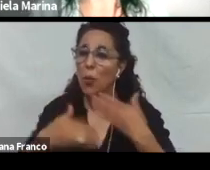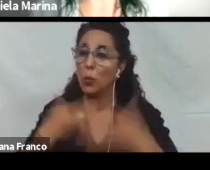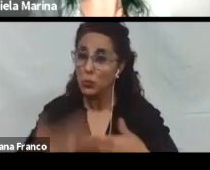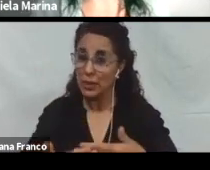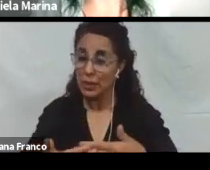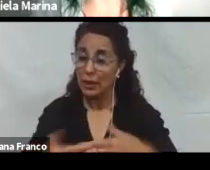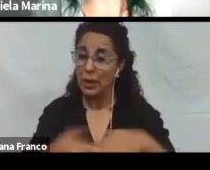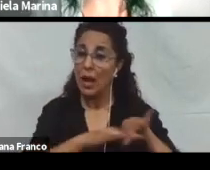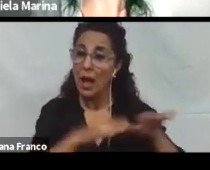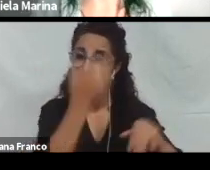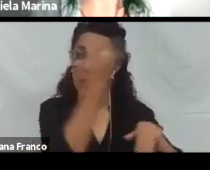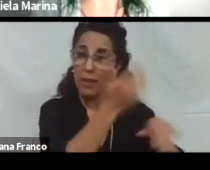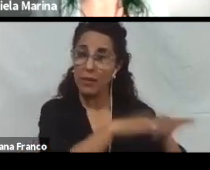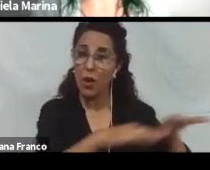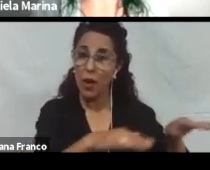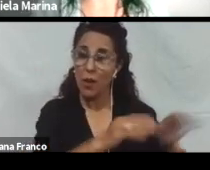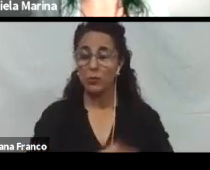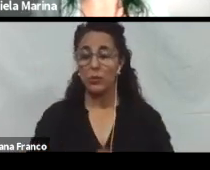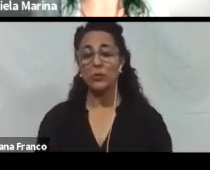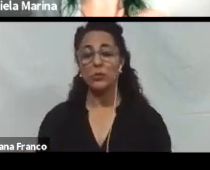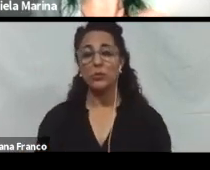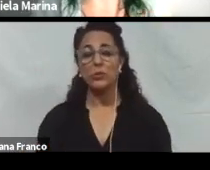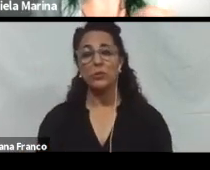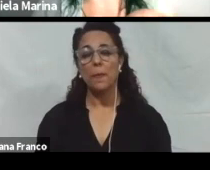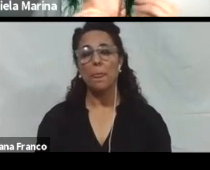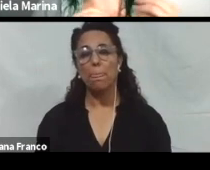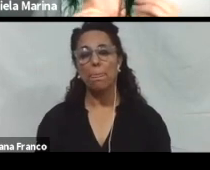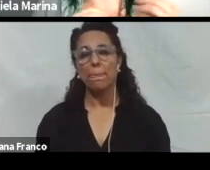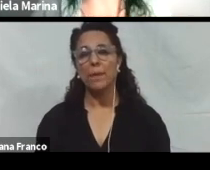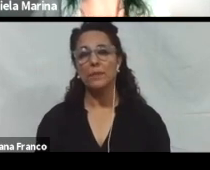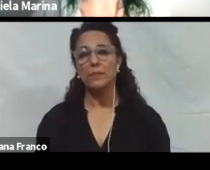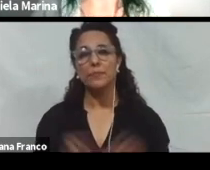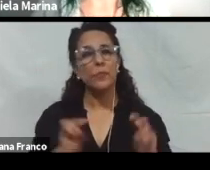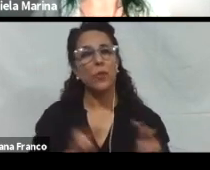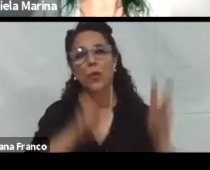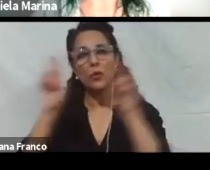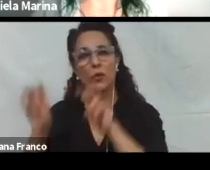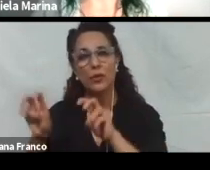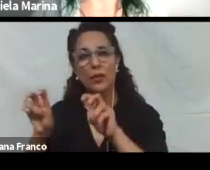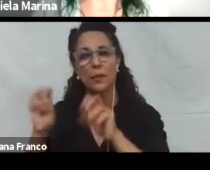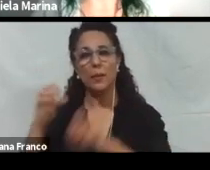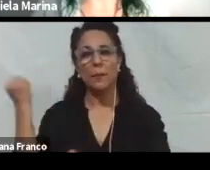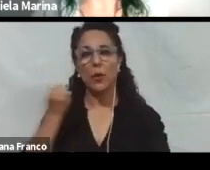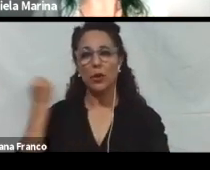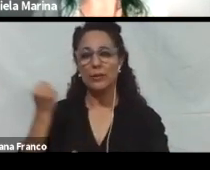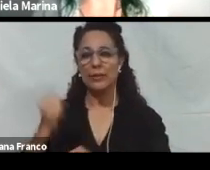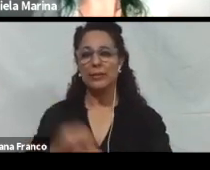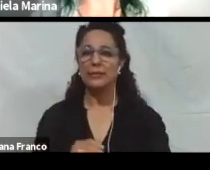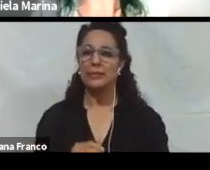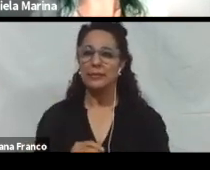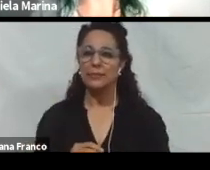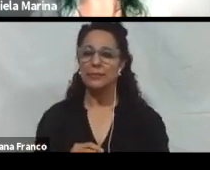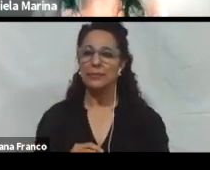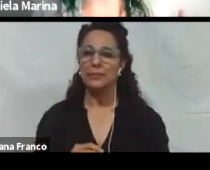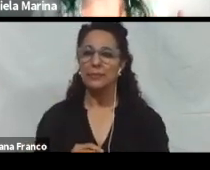Y por otra parte, y también es otro tema importante, es que si bien la tecnología